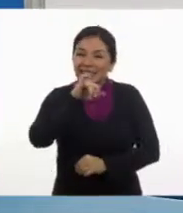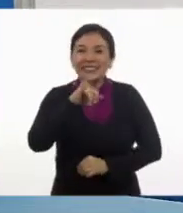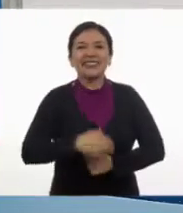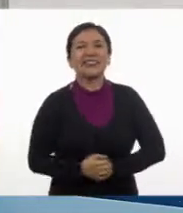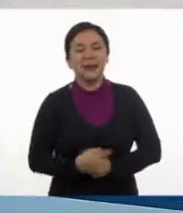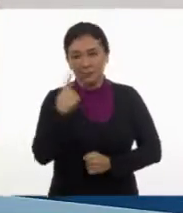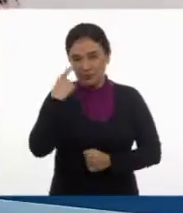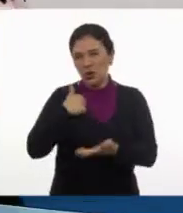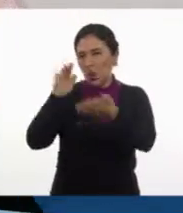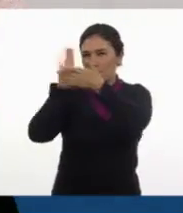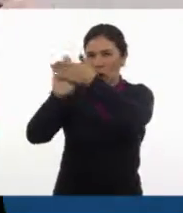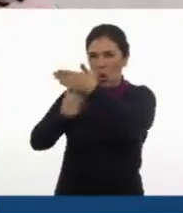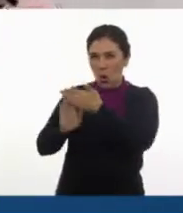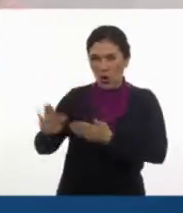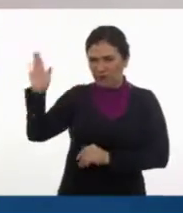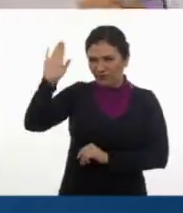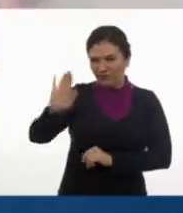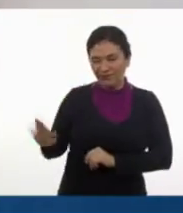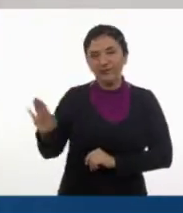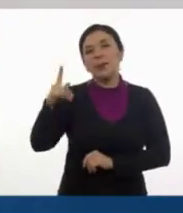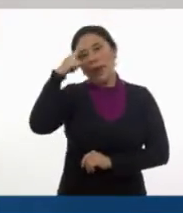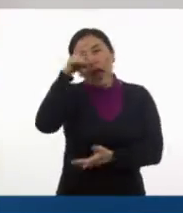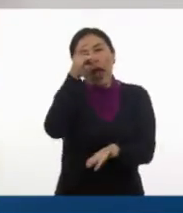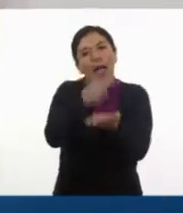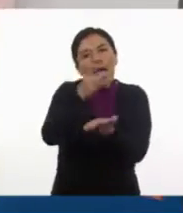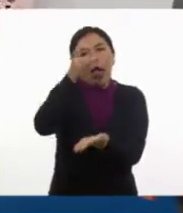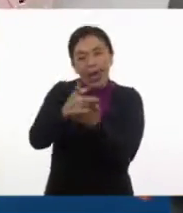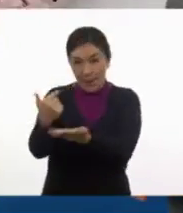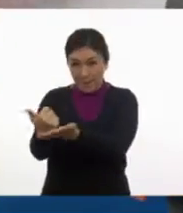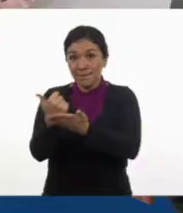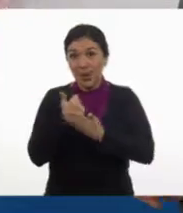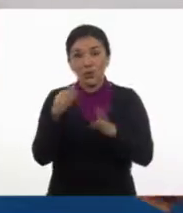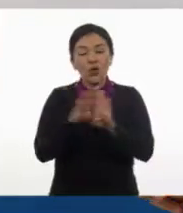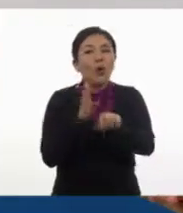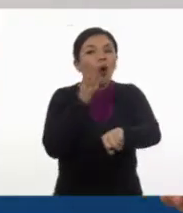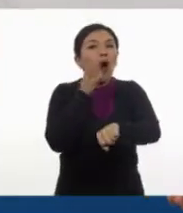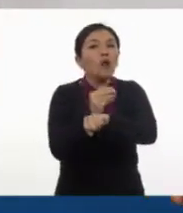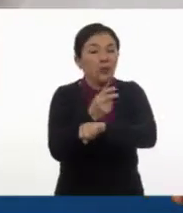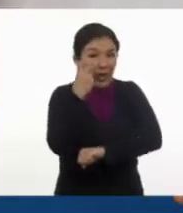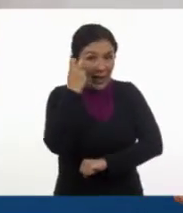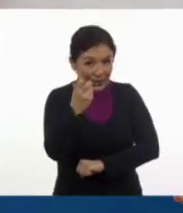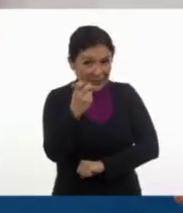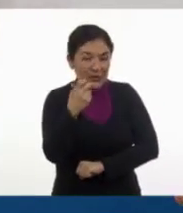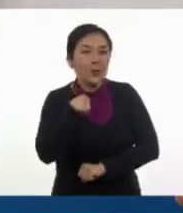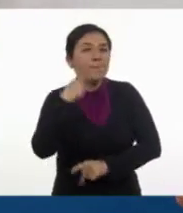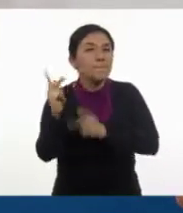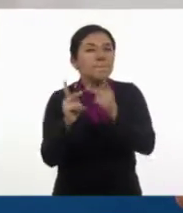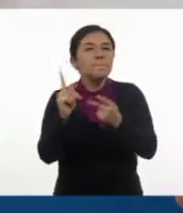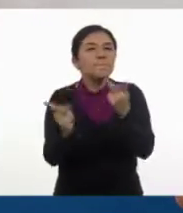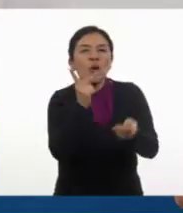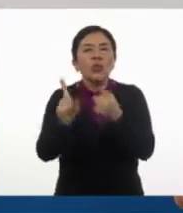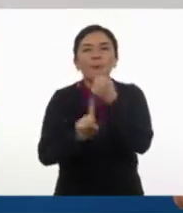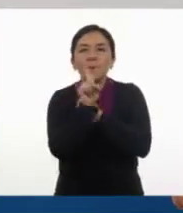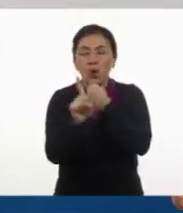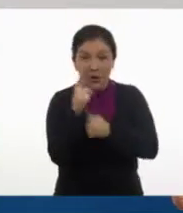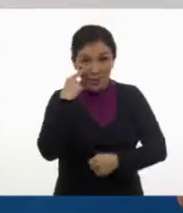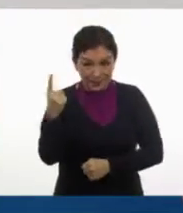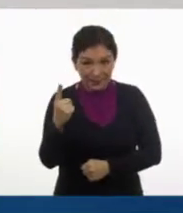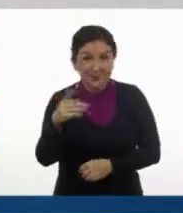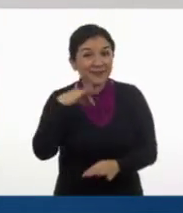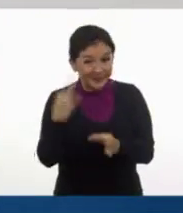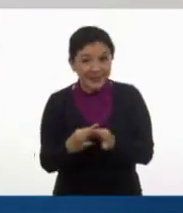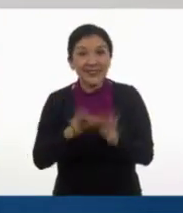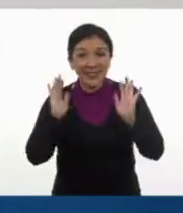vamos a borrar esto para que lo podamos ir identificando y me ayuden a resolver las siguientes problemáticas. ¿Están listos?